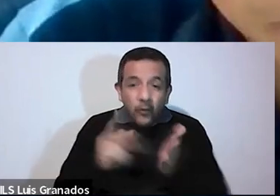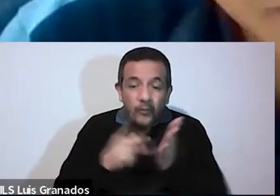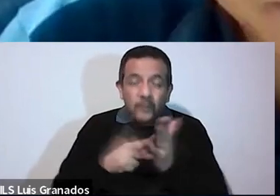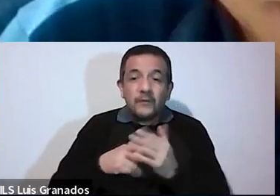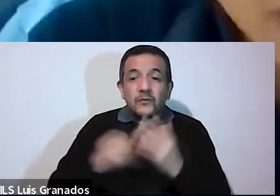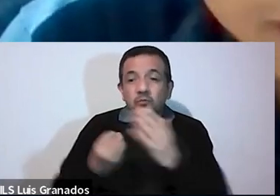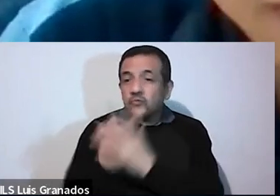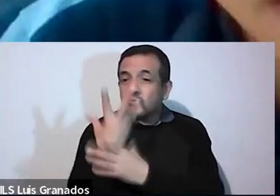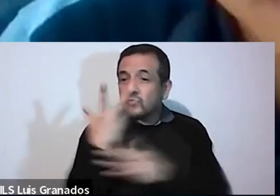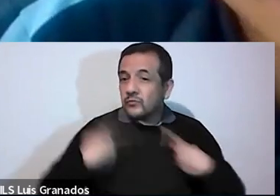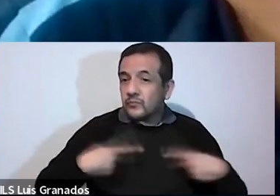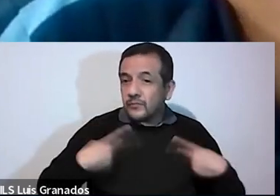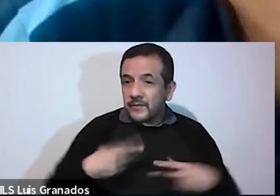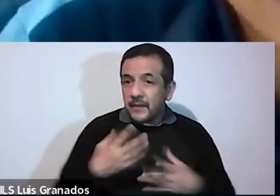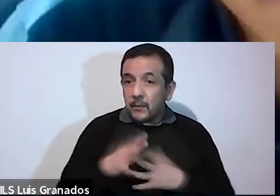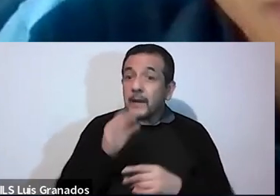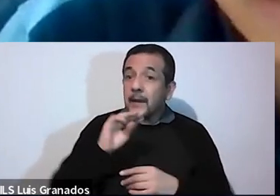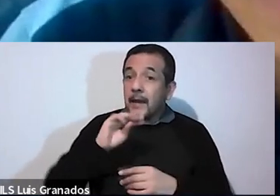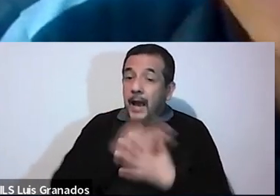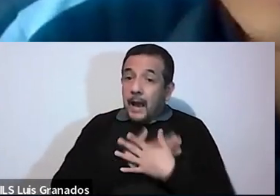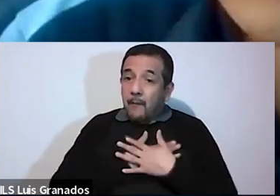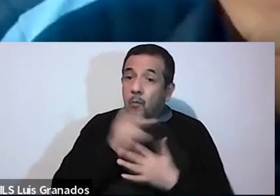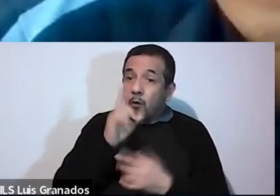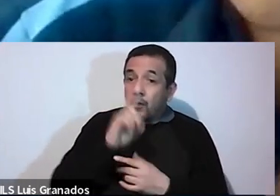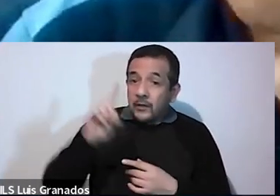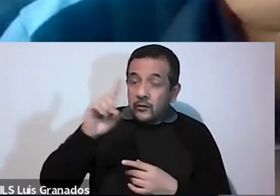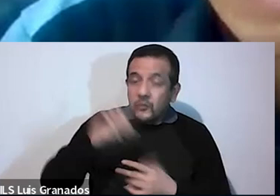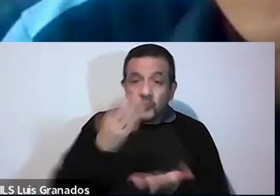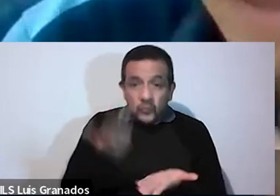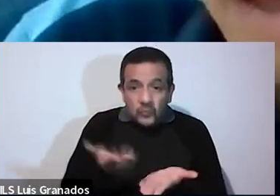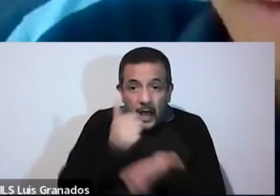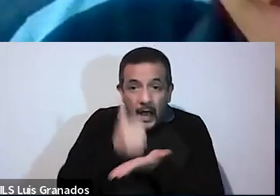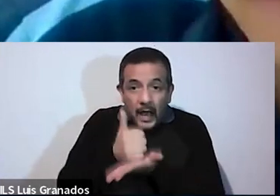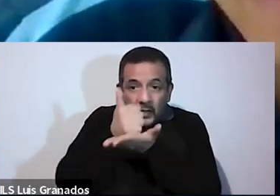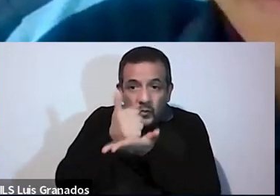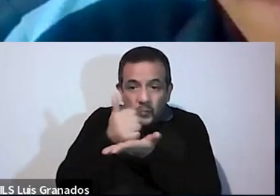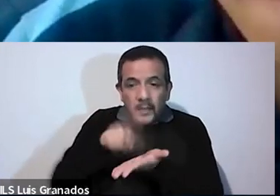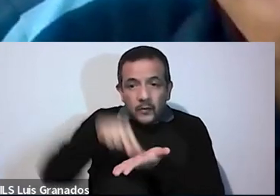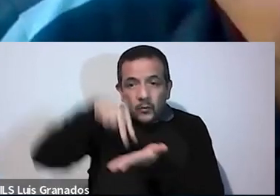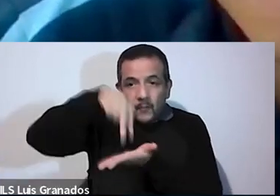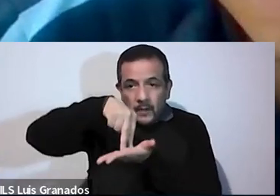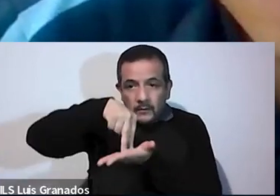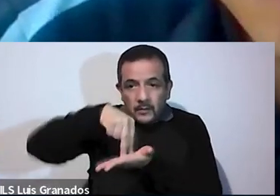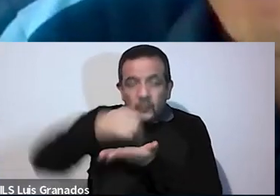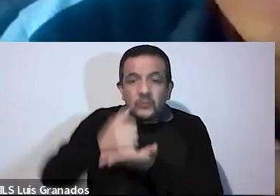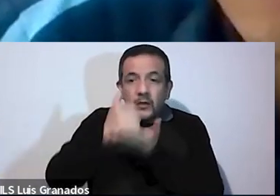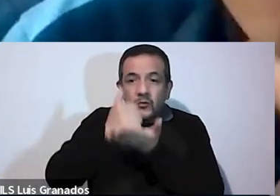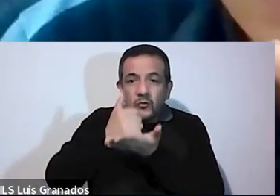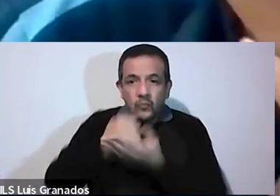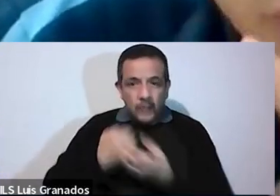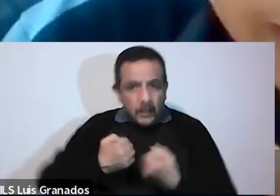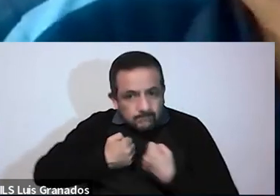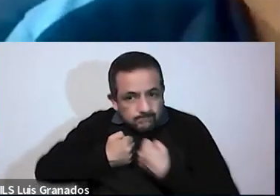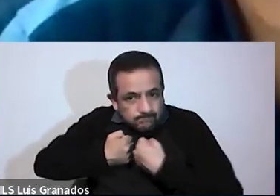consuela, levanta, impulsa a vivir nuestra libertad como hijas e hijos de Dios. Un Dios